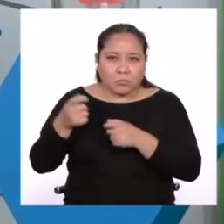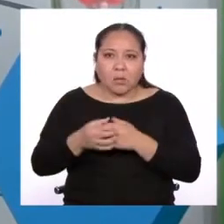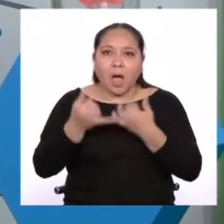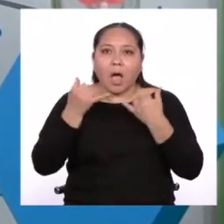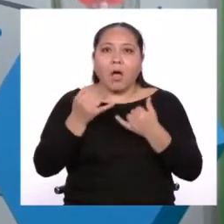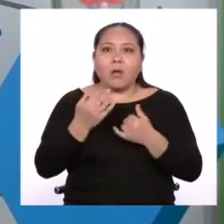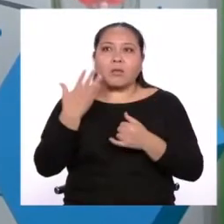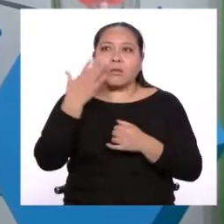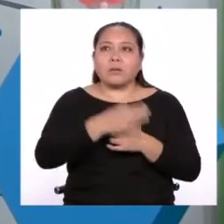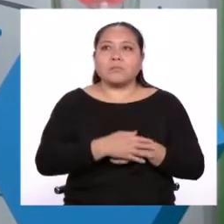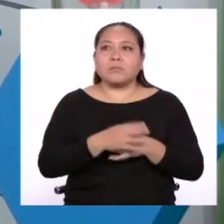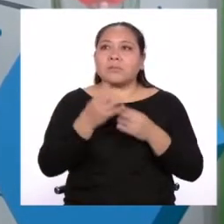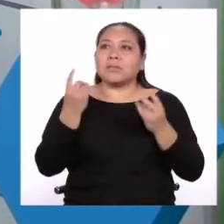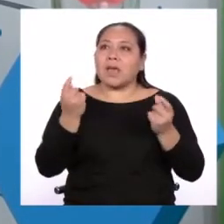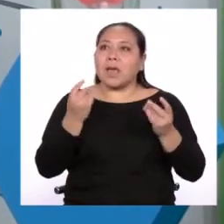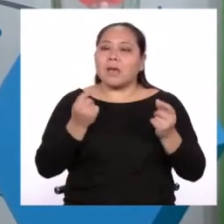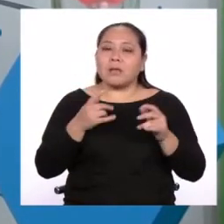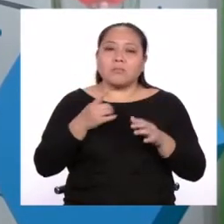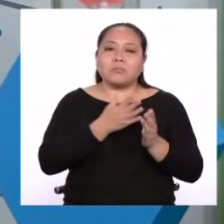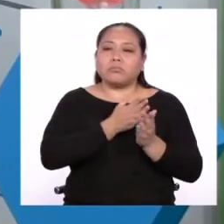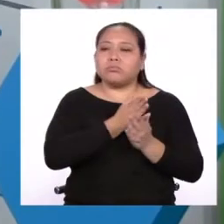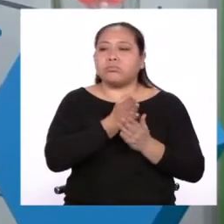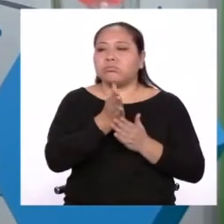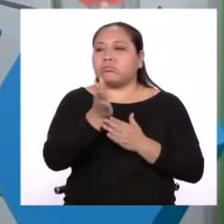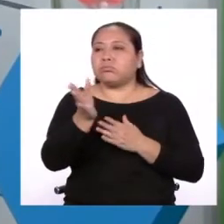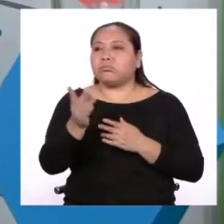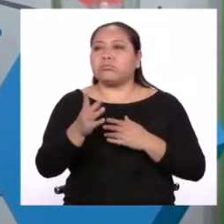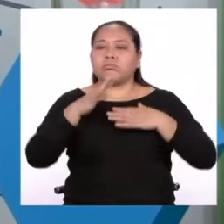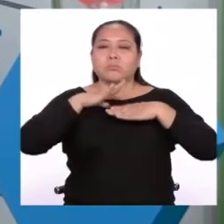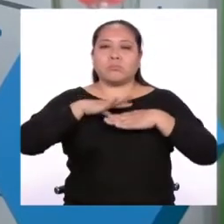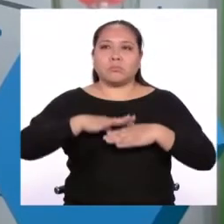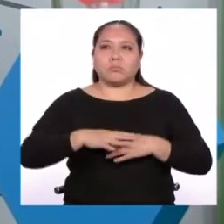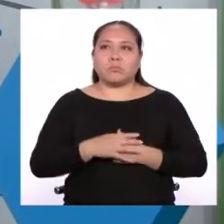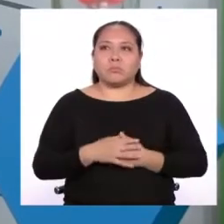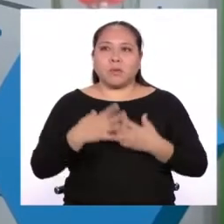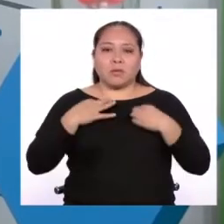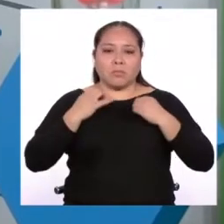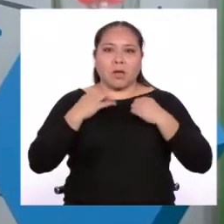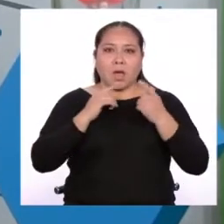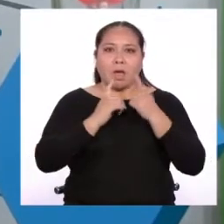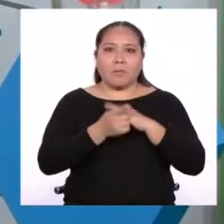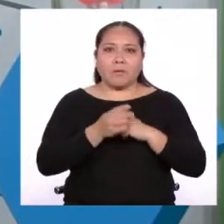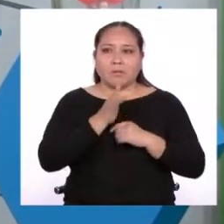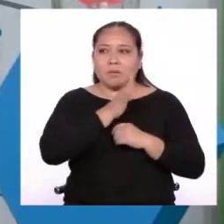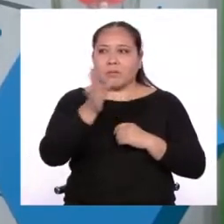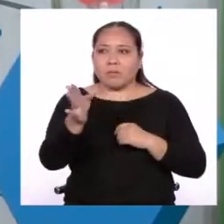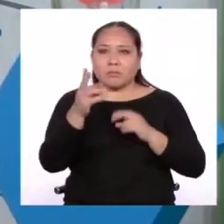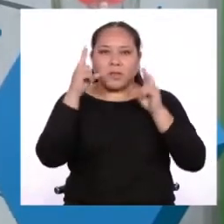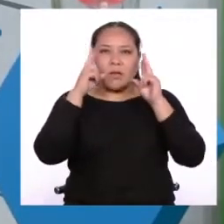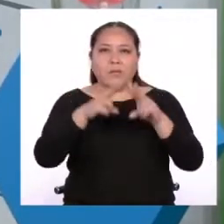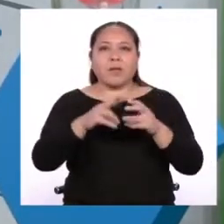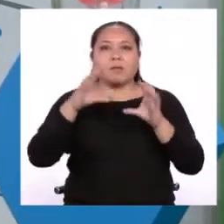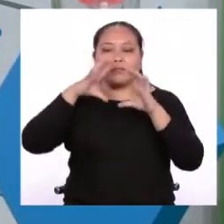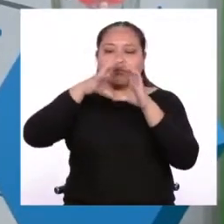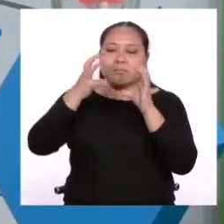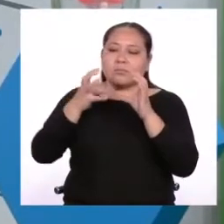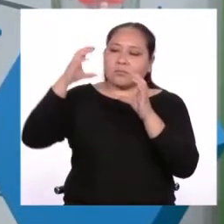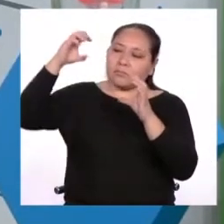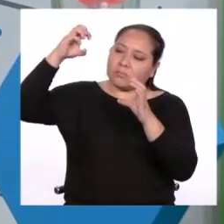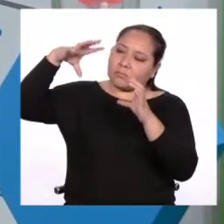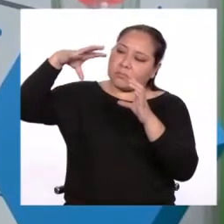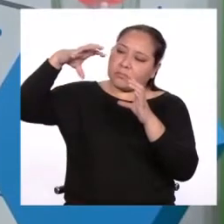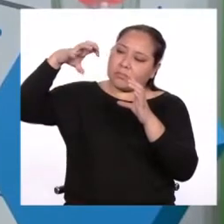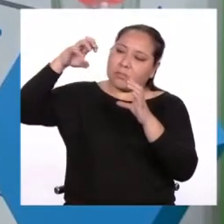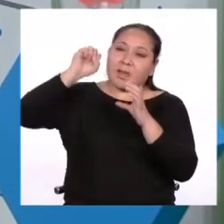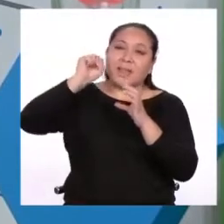momento. Necesitas alistarte porque el viaje es largo, así que ponte cómodo. Ok, me voy a cambiar y nos vemos en la nota. Por acá es salida,